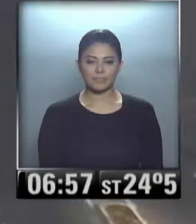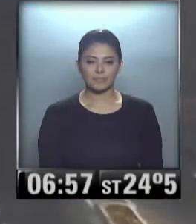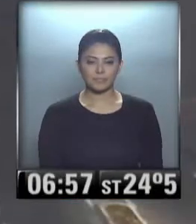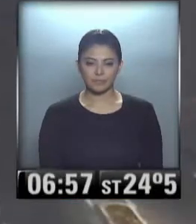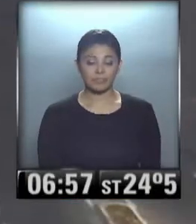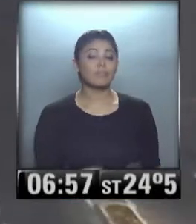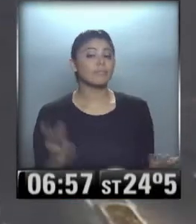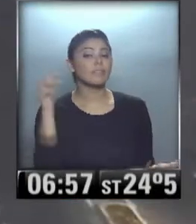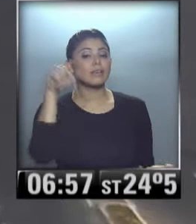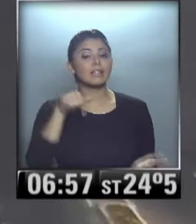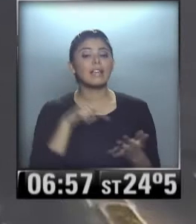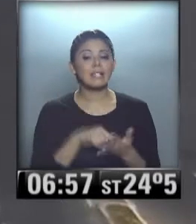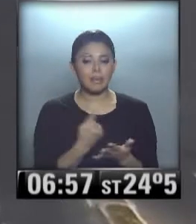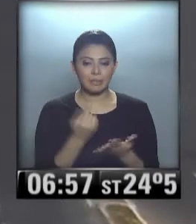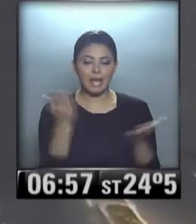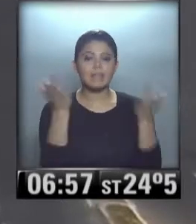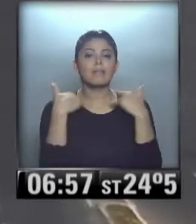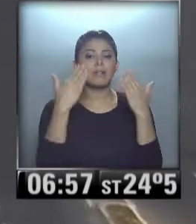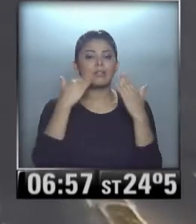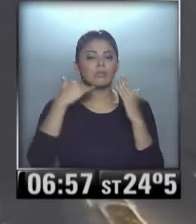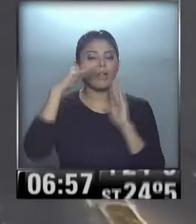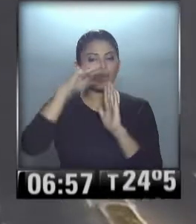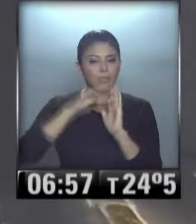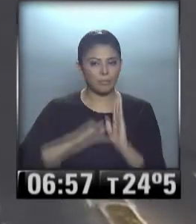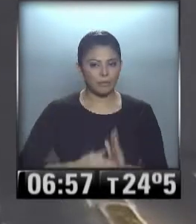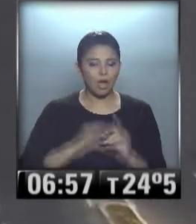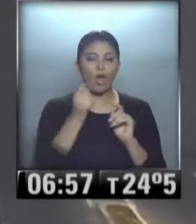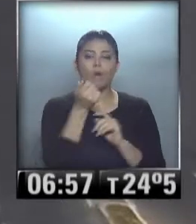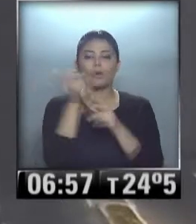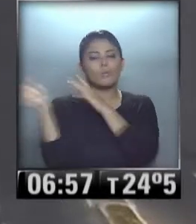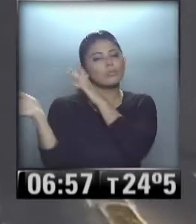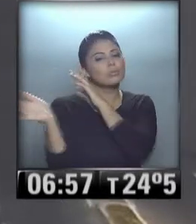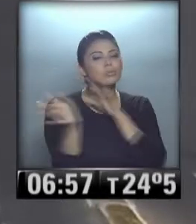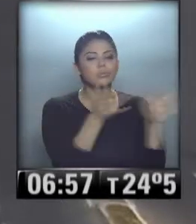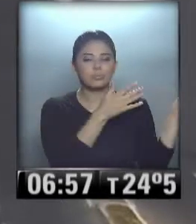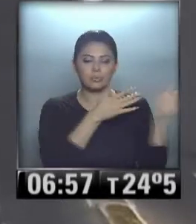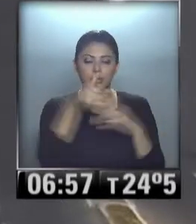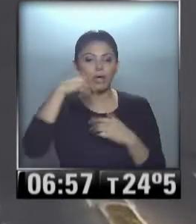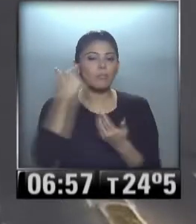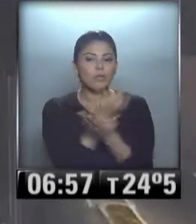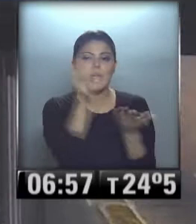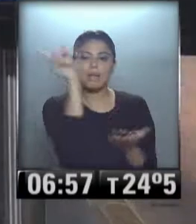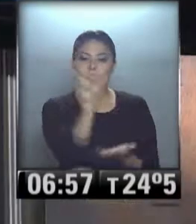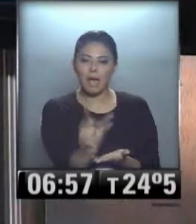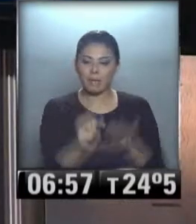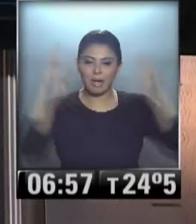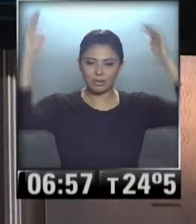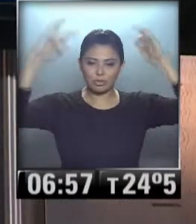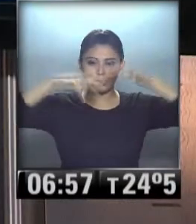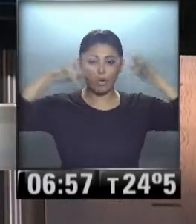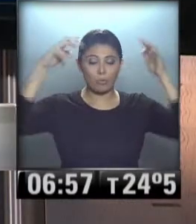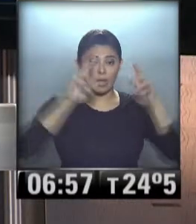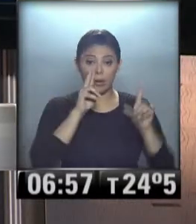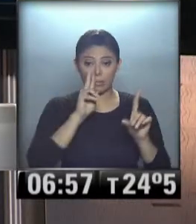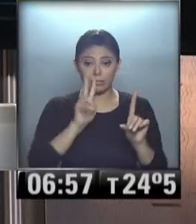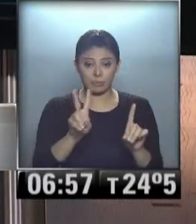Y esta es la ciudad con descenso de temperatura, un poquito de viento y este es el mapa de las lluvias. Aquí lo tenemos y vemos